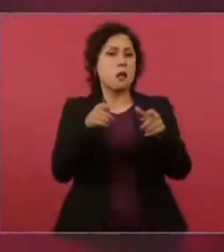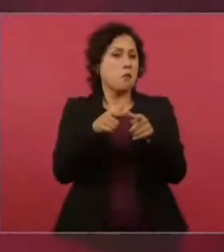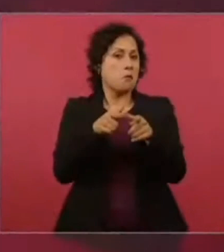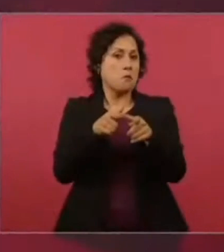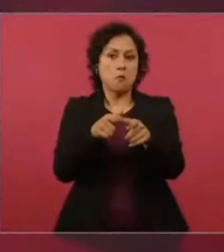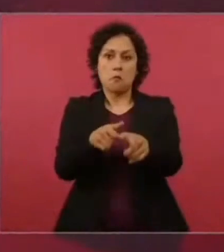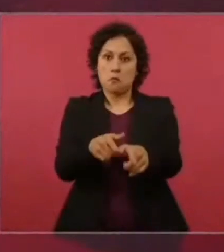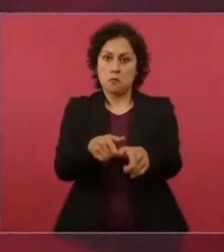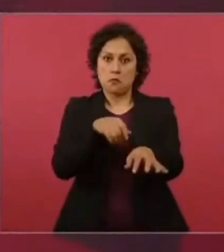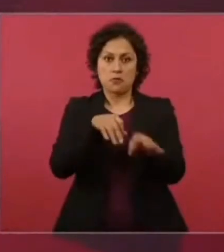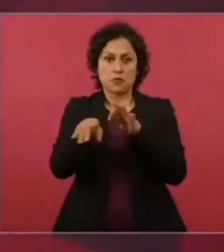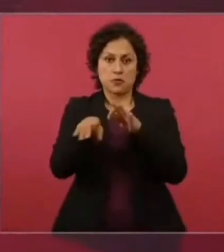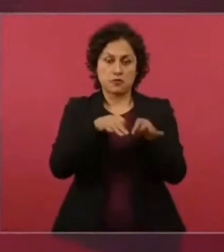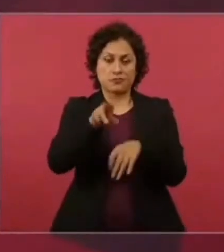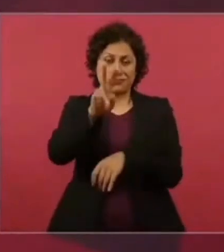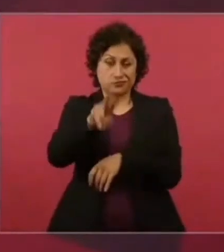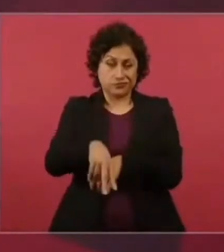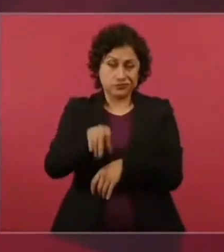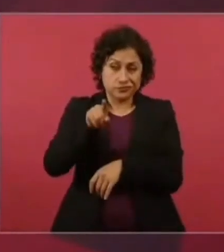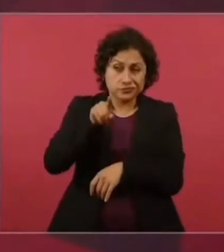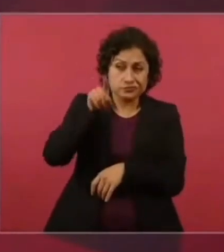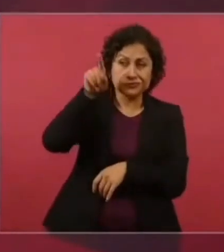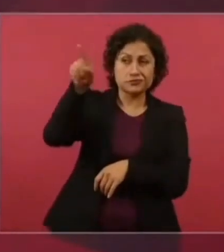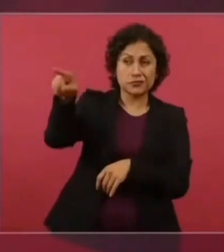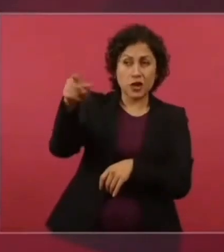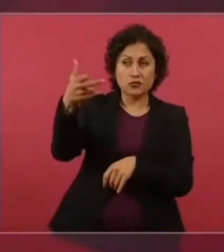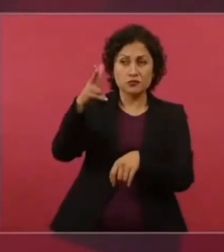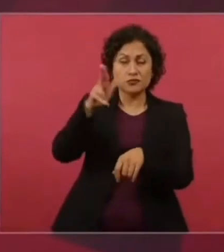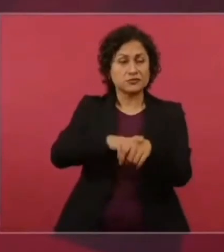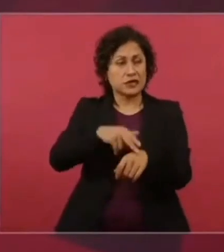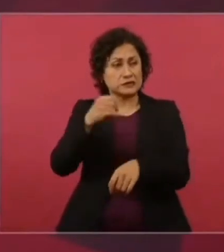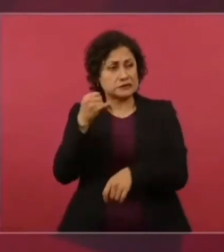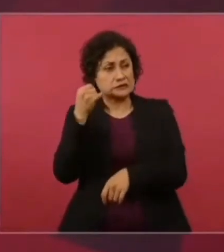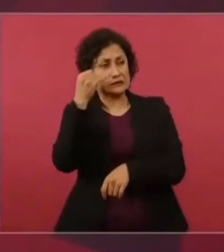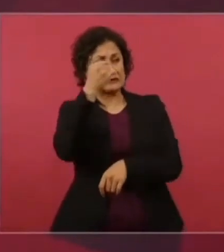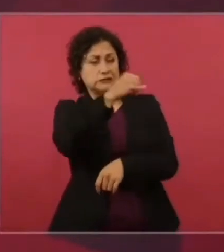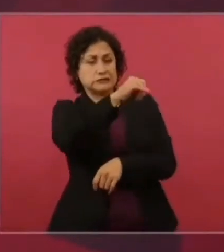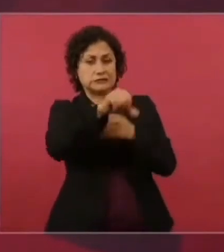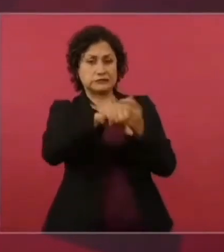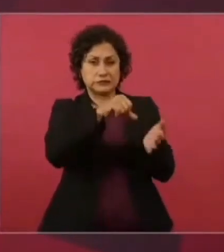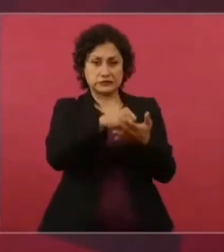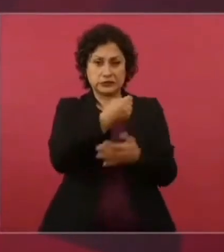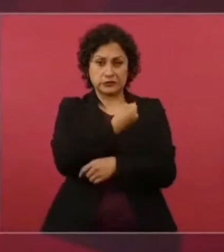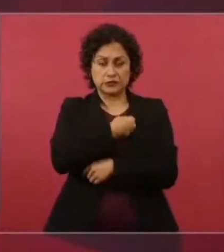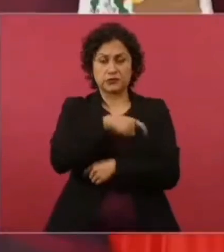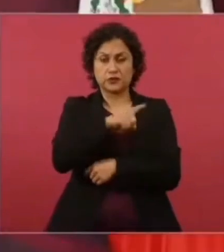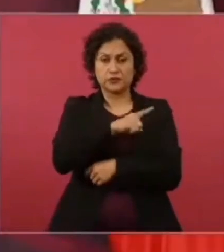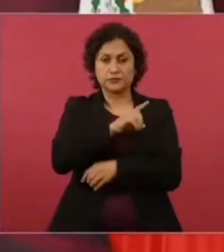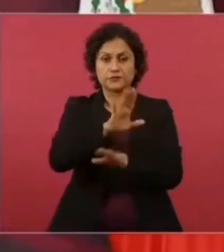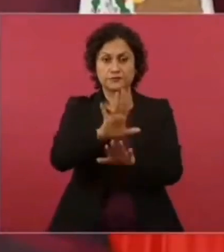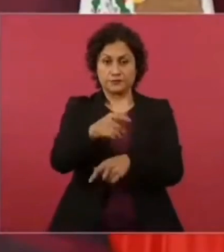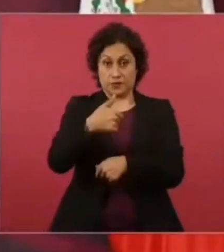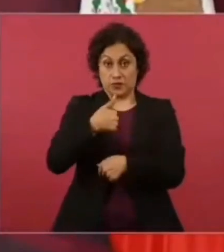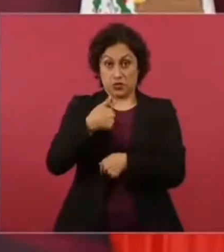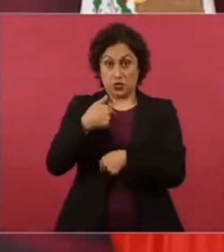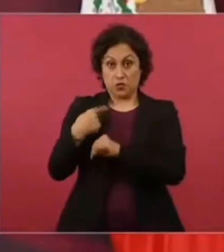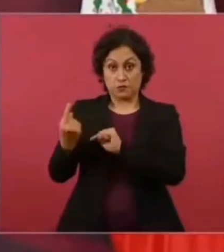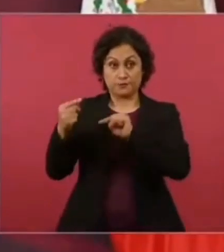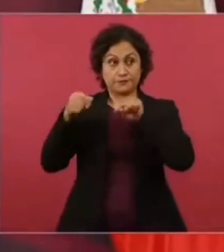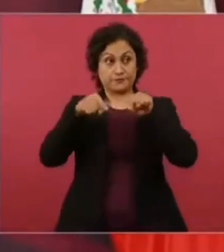Allá, unidades médicas y hospitales. Entonces, cuando inicia el gobierno, hice un recorrido